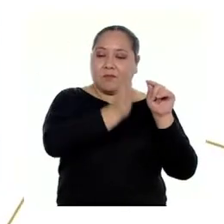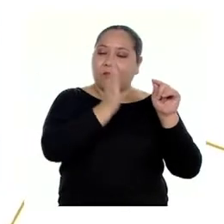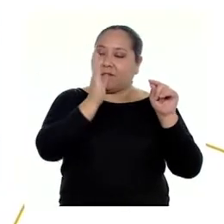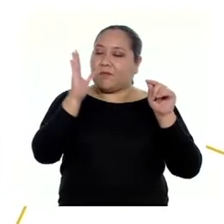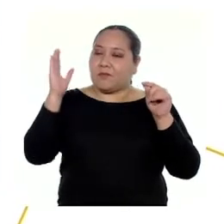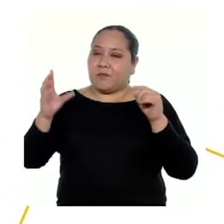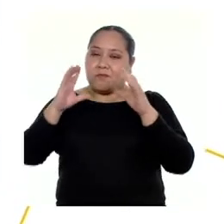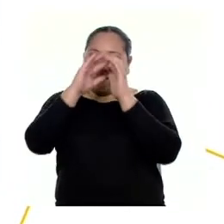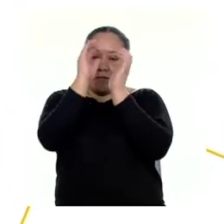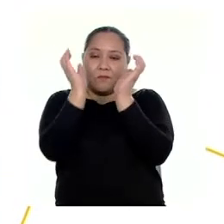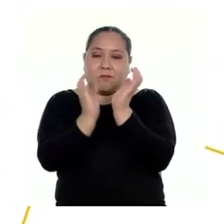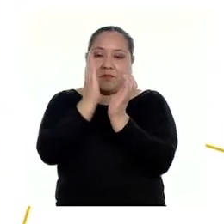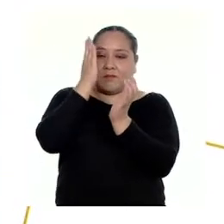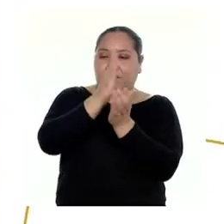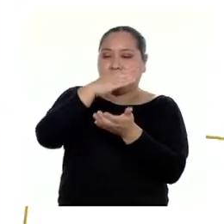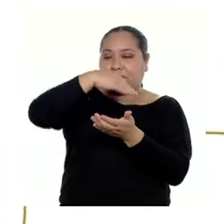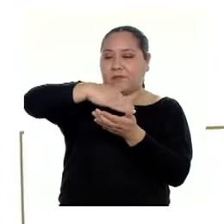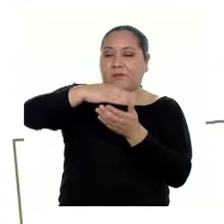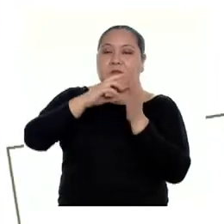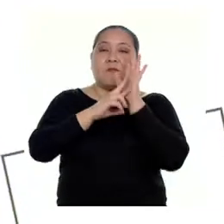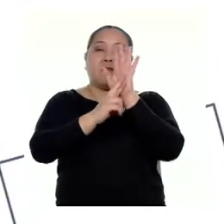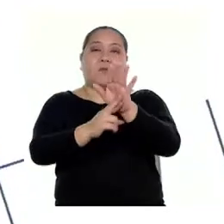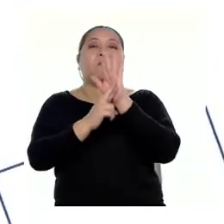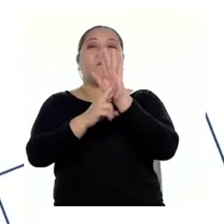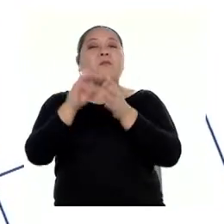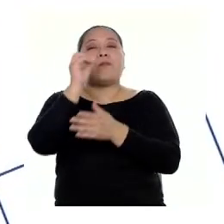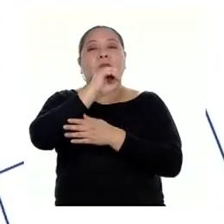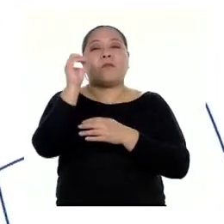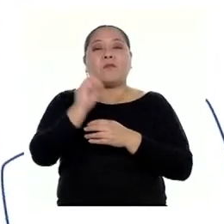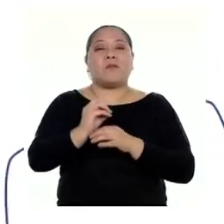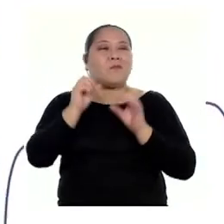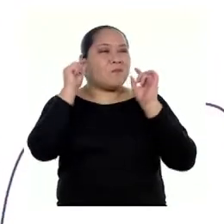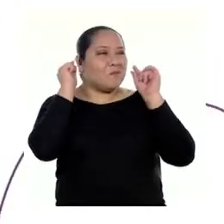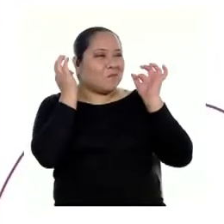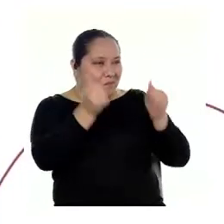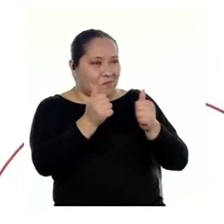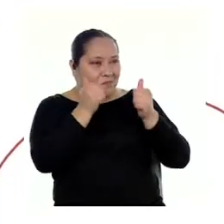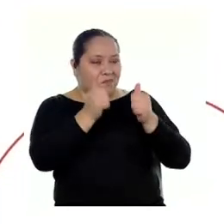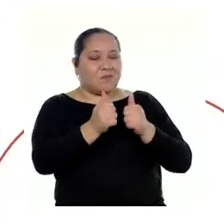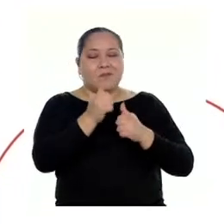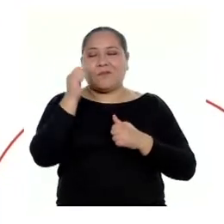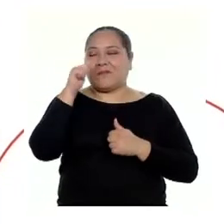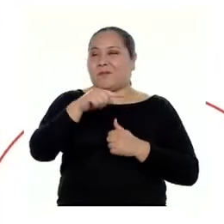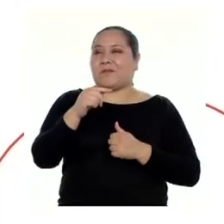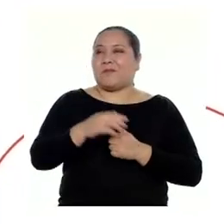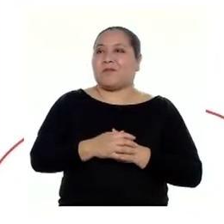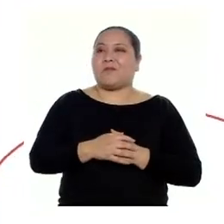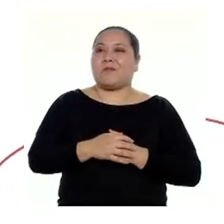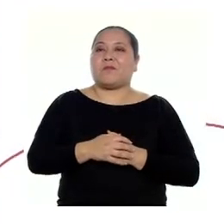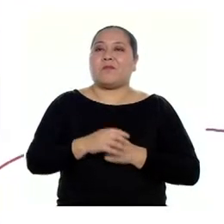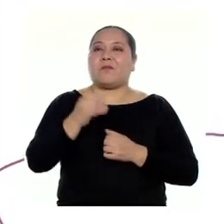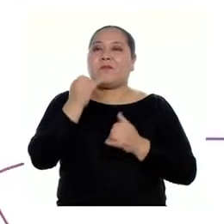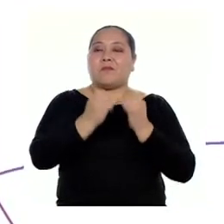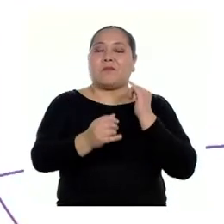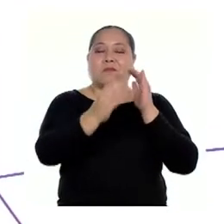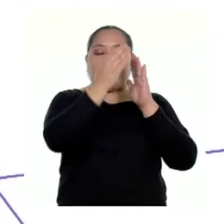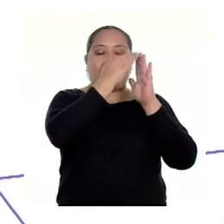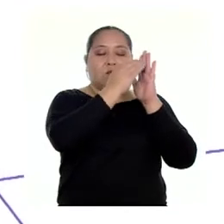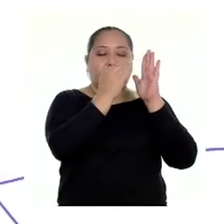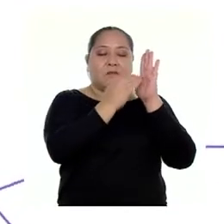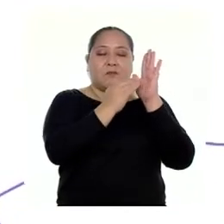partes para representar porcentajes. Así es, Yanira. Bien pensado. Sigamos con el último criterio que dice,